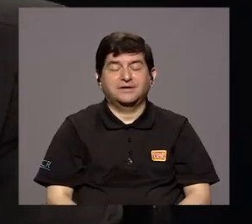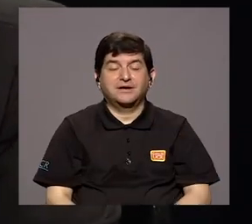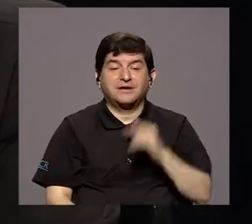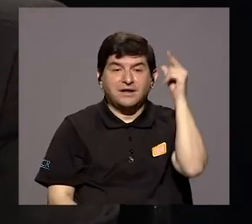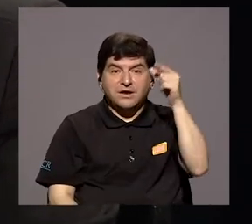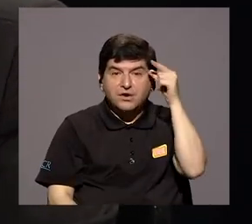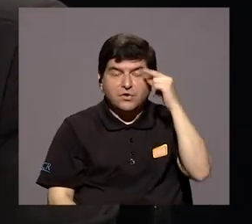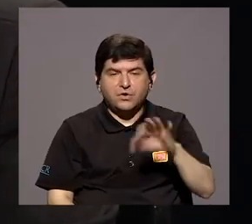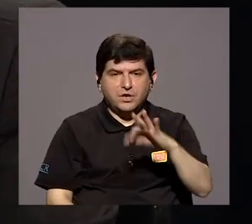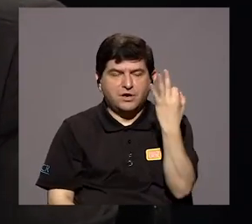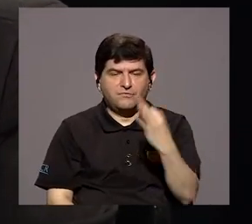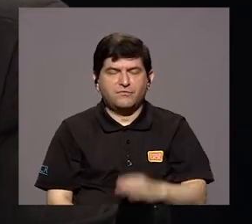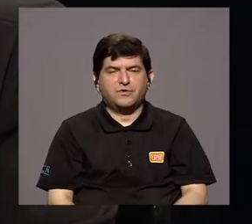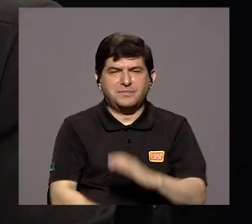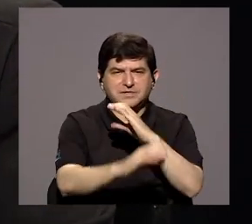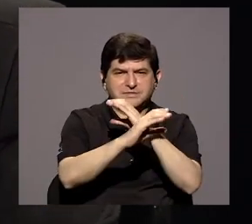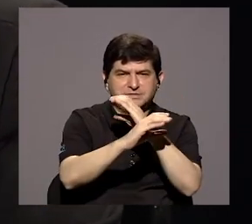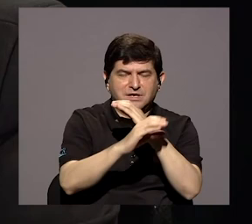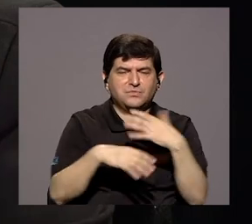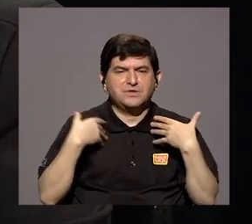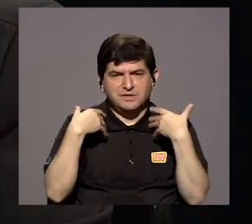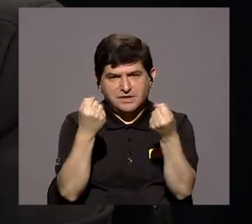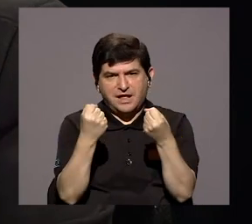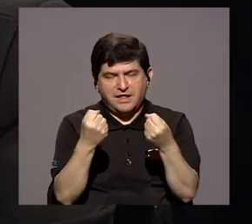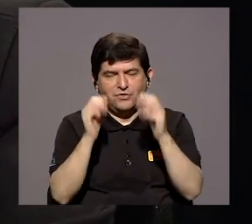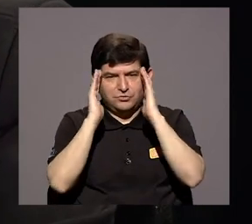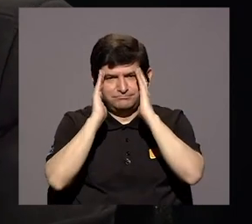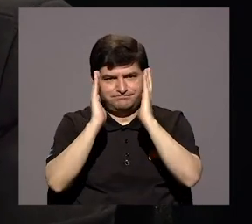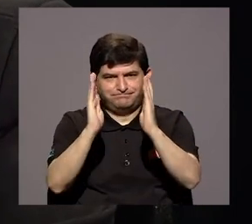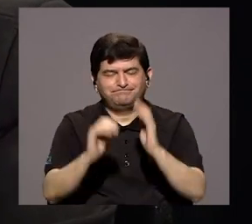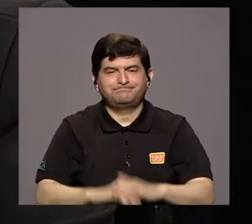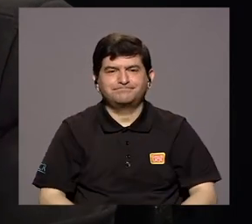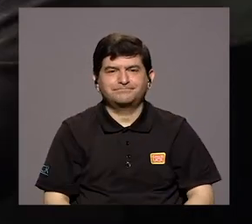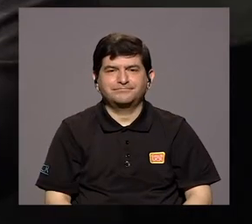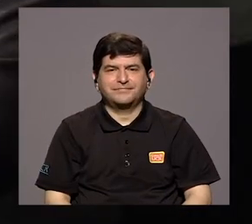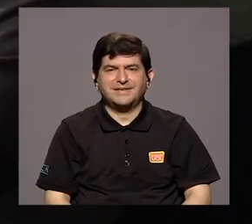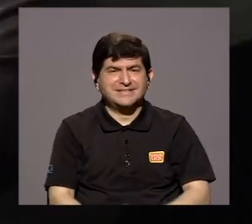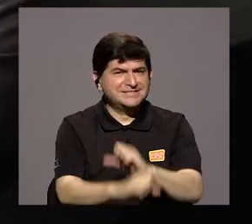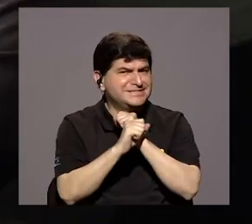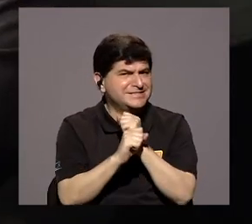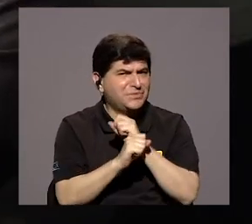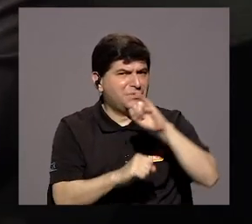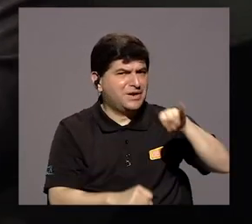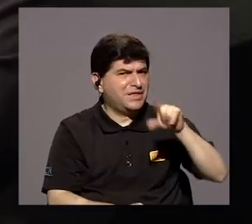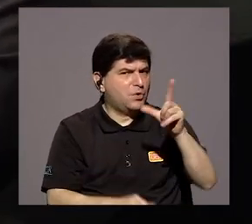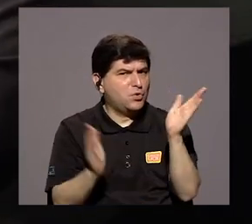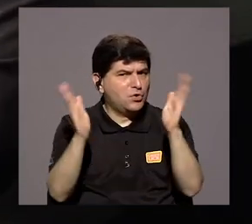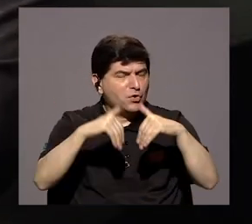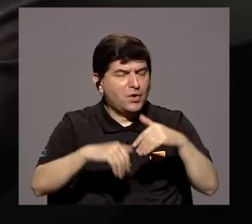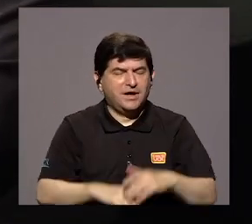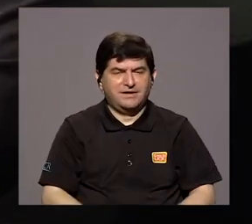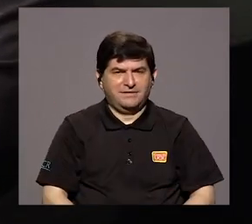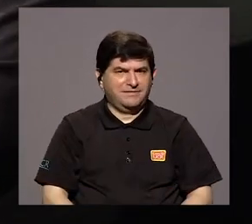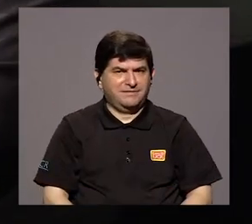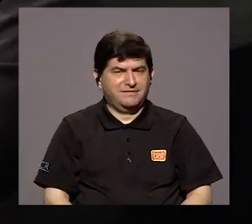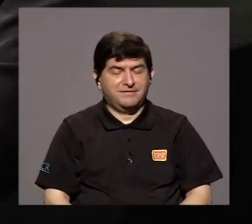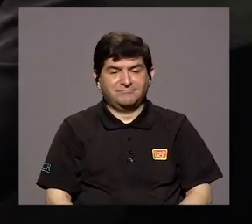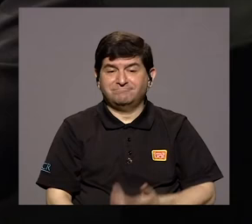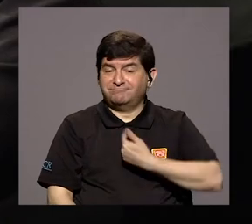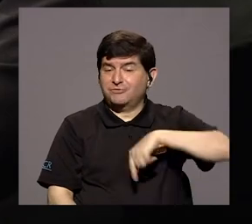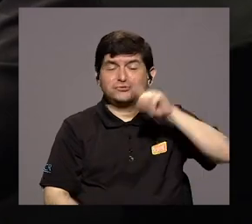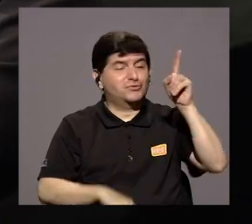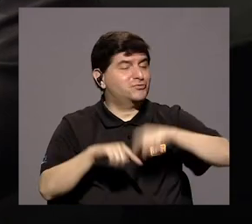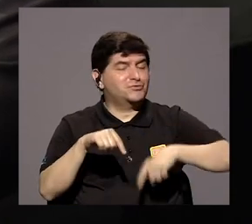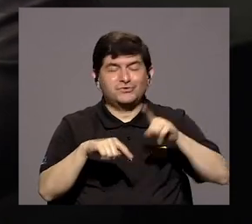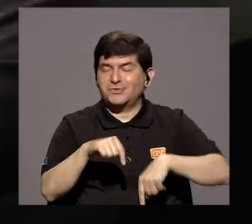todas las medidas sanitarias que puedan estar. Nosotros hemos apostado por… ¿No hay seguridad, julio, entonces, don Dennis? No, o sea, no podríamos nosotros